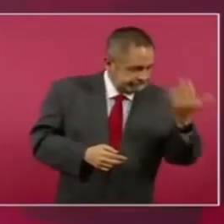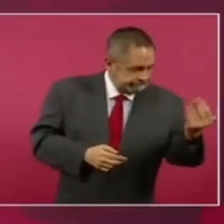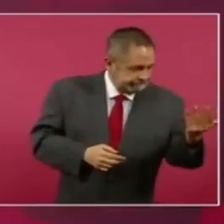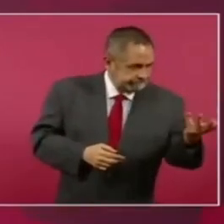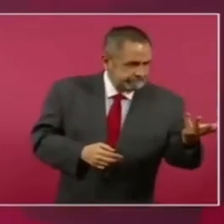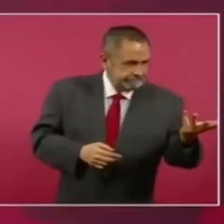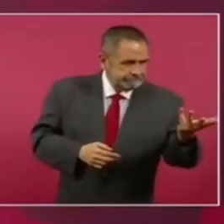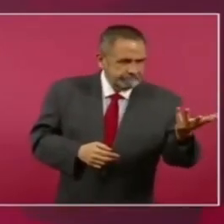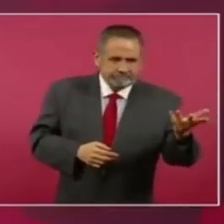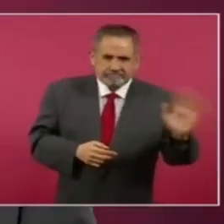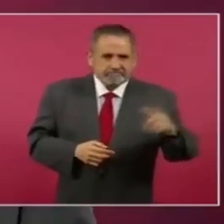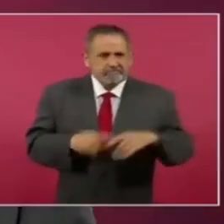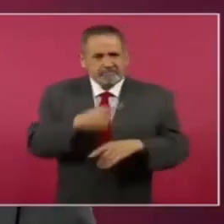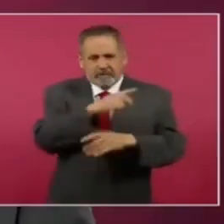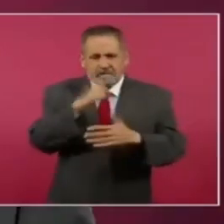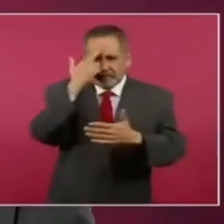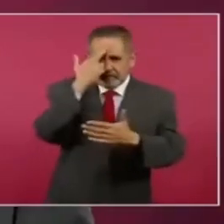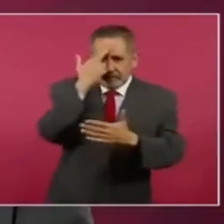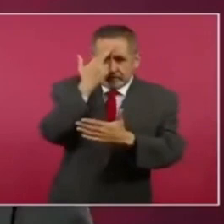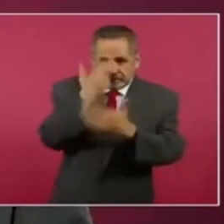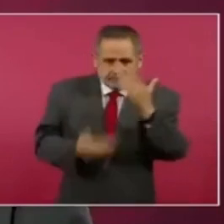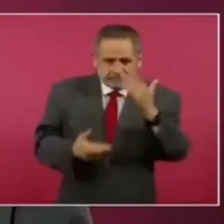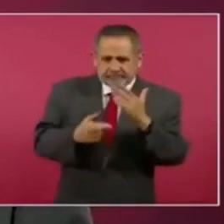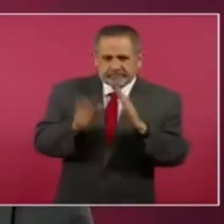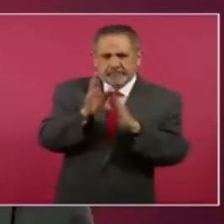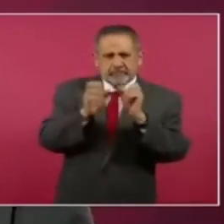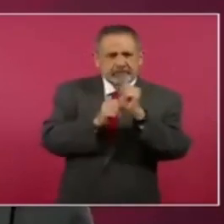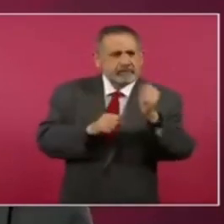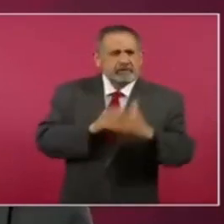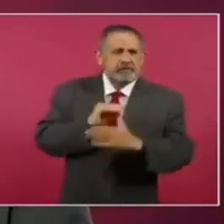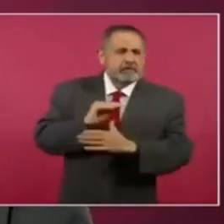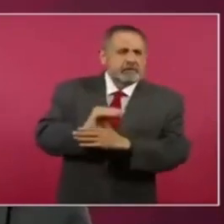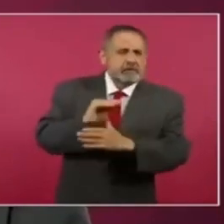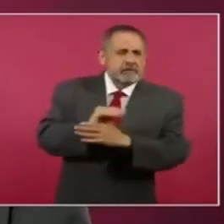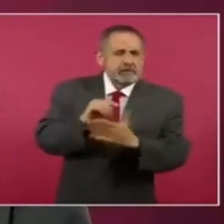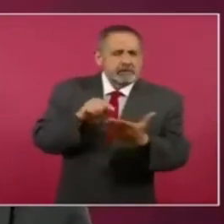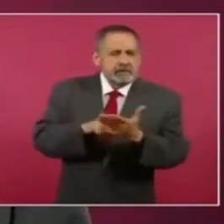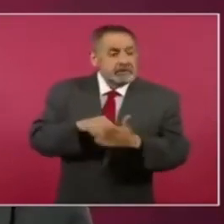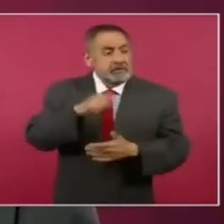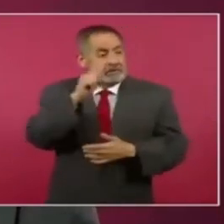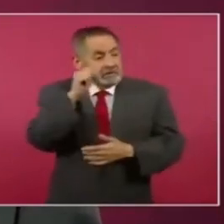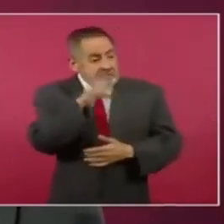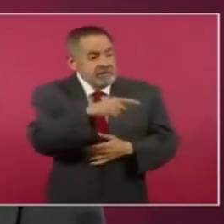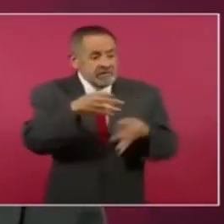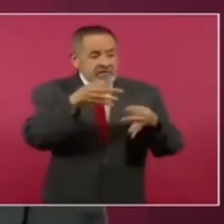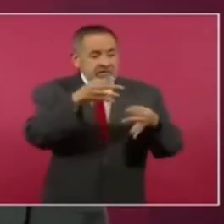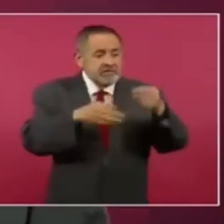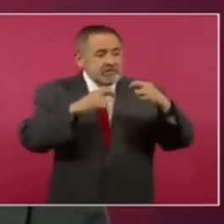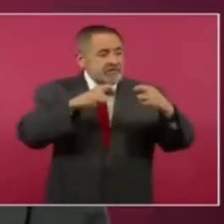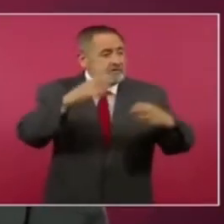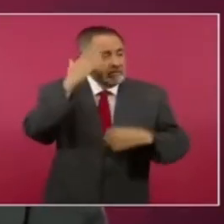violan los ministros de la Corte,